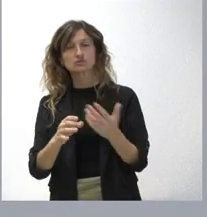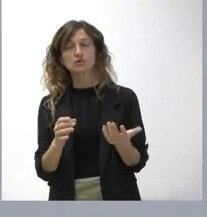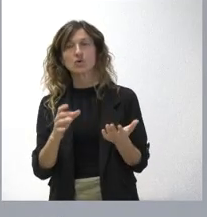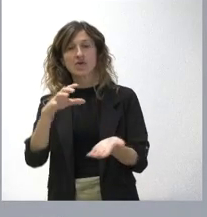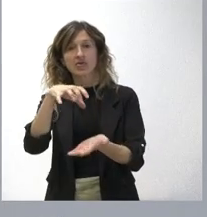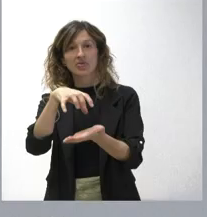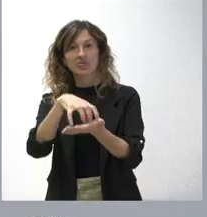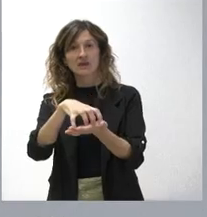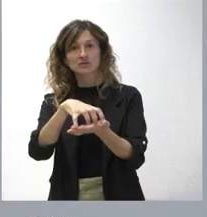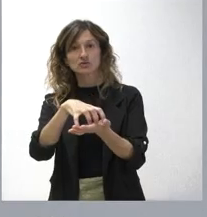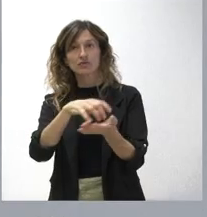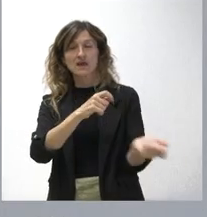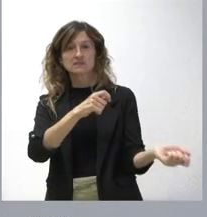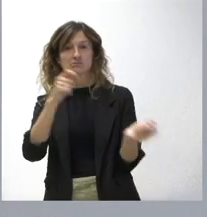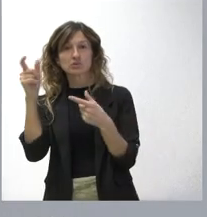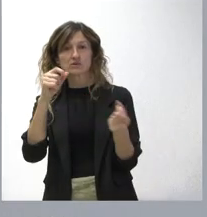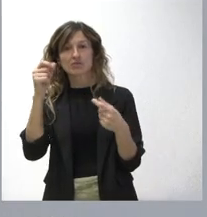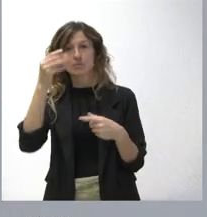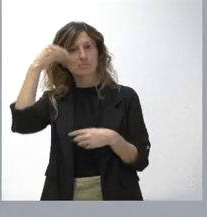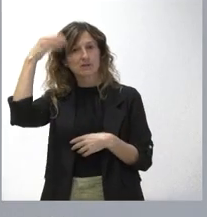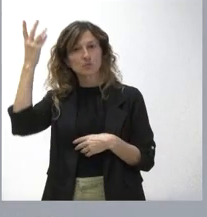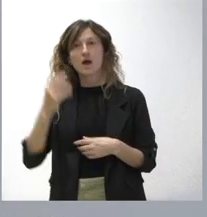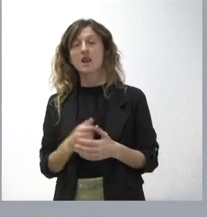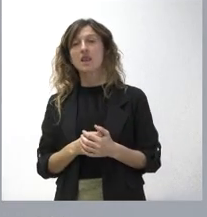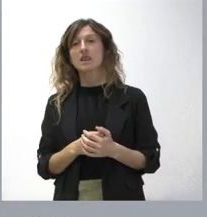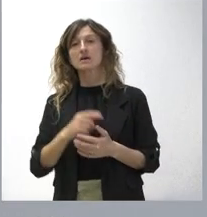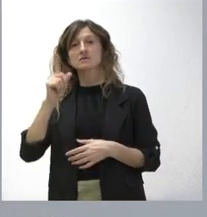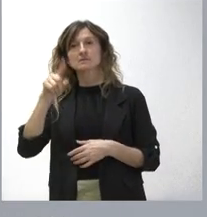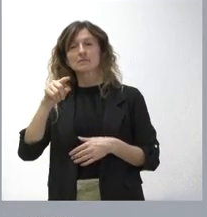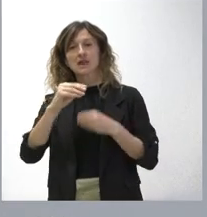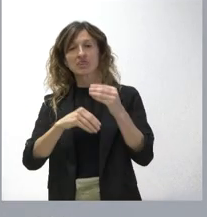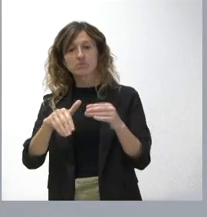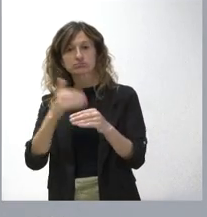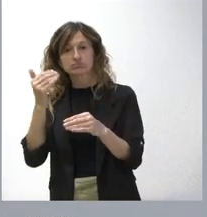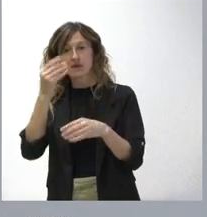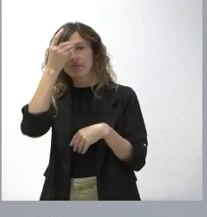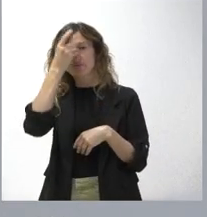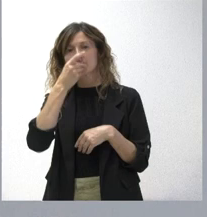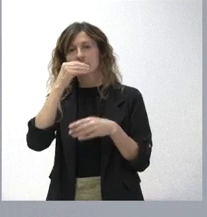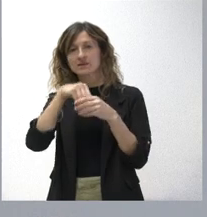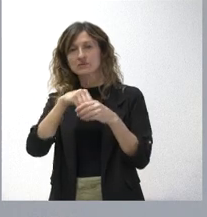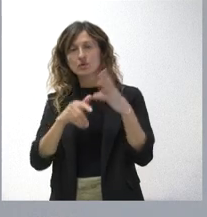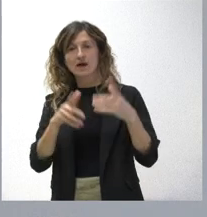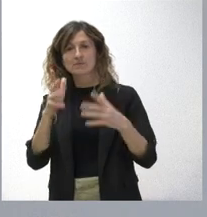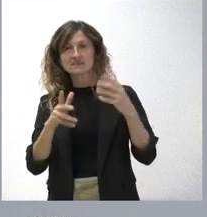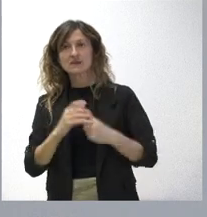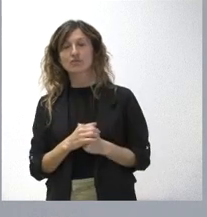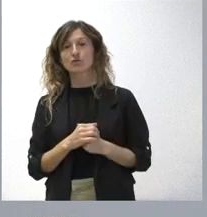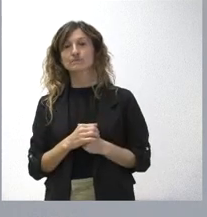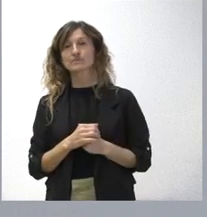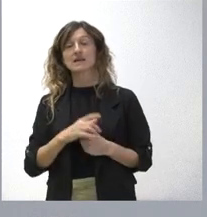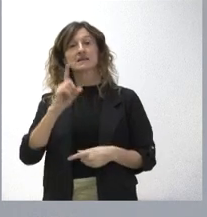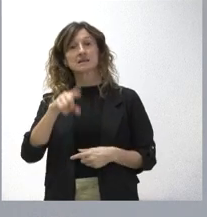centro de exportaciones virtual y que incluye la modernización de la digitalización dentro de la Administración. Y, en ese mismo sentido,